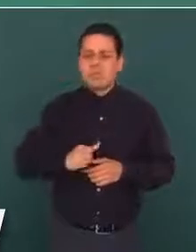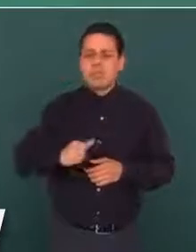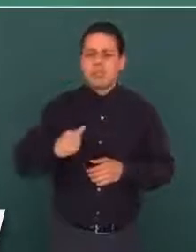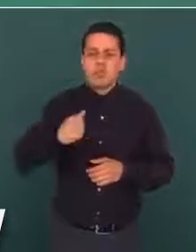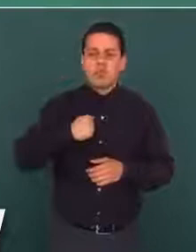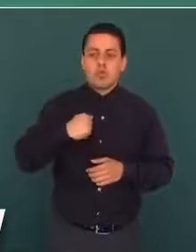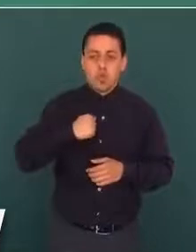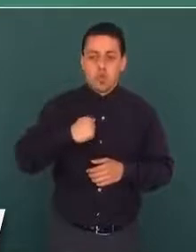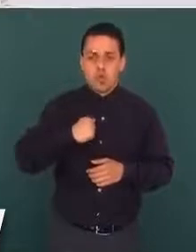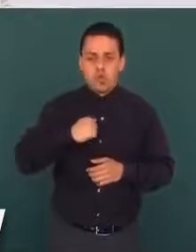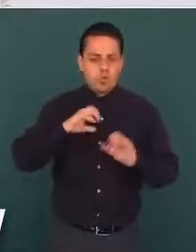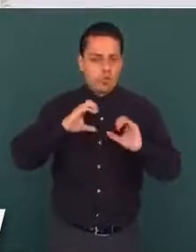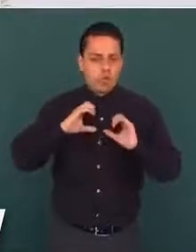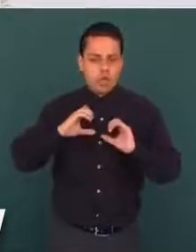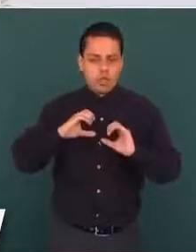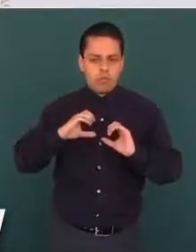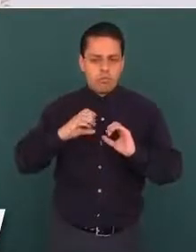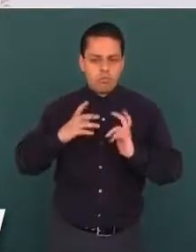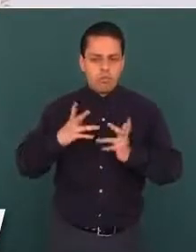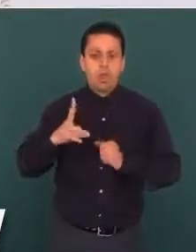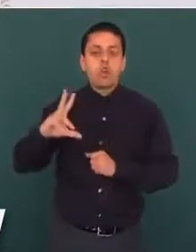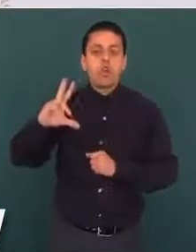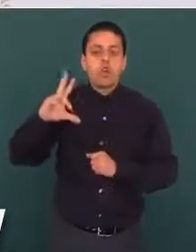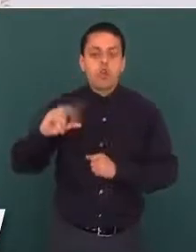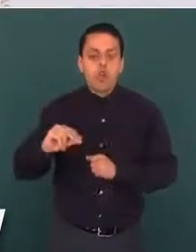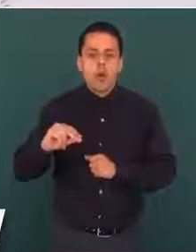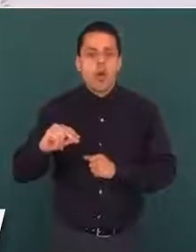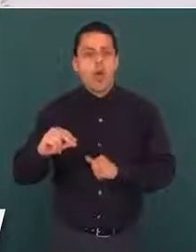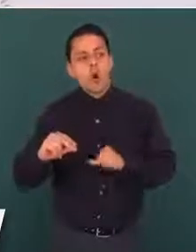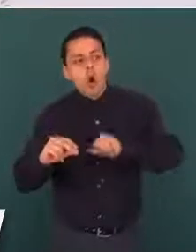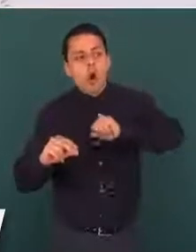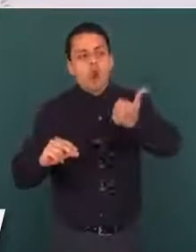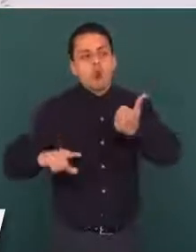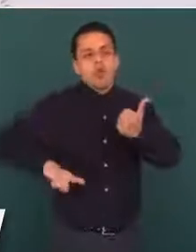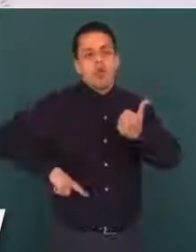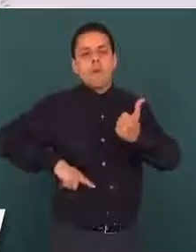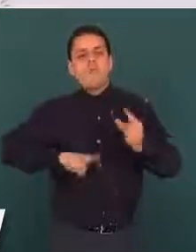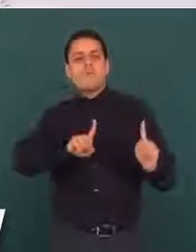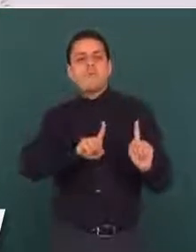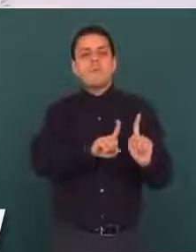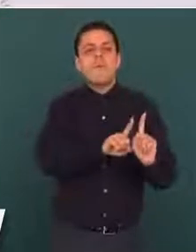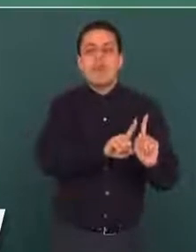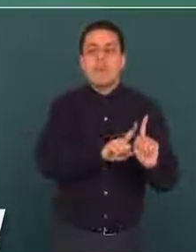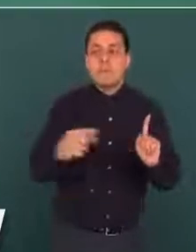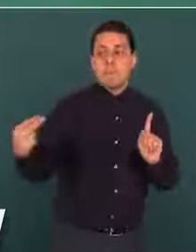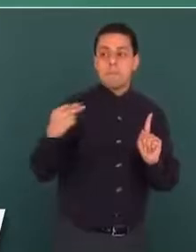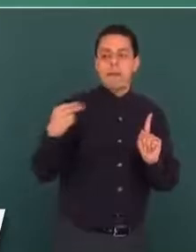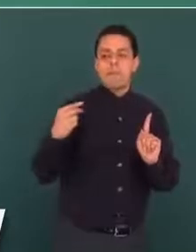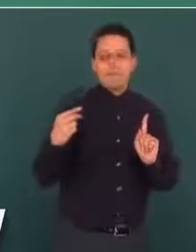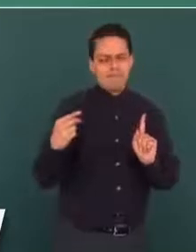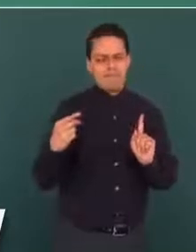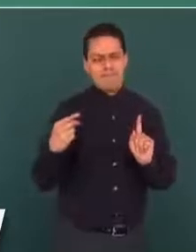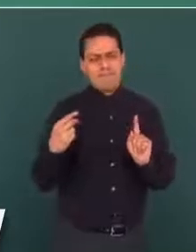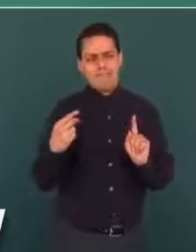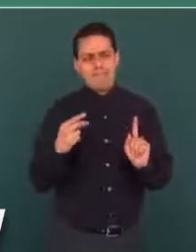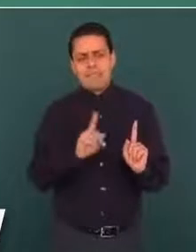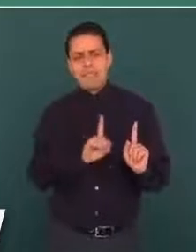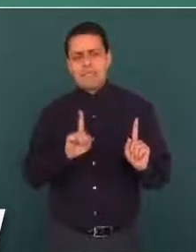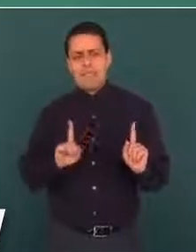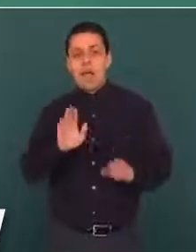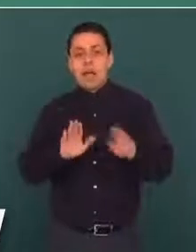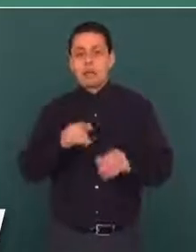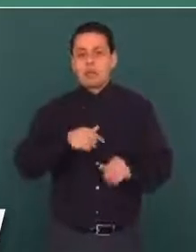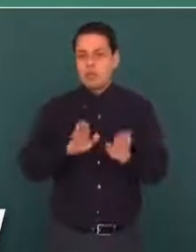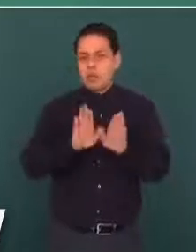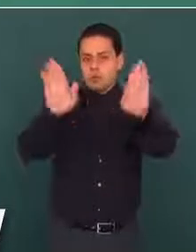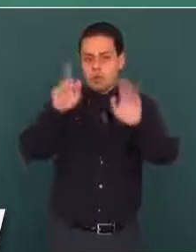con gente del gobierno, con políticos. A veces los encontraba yo en